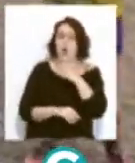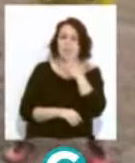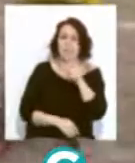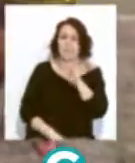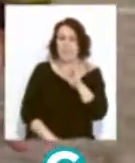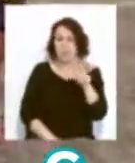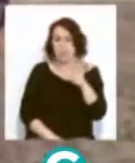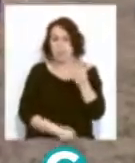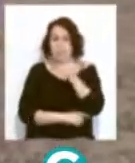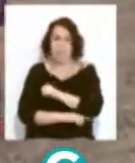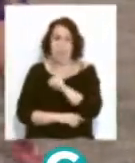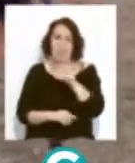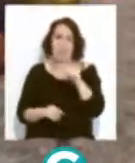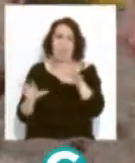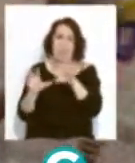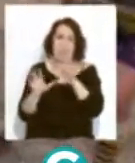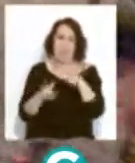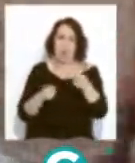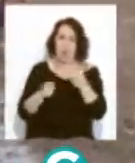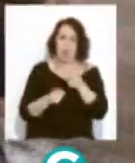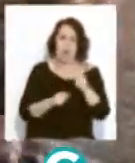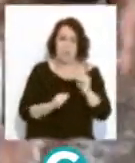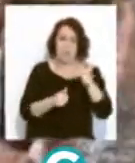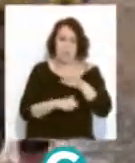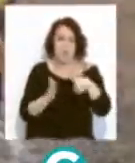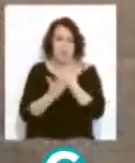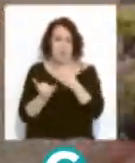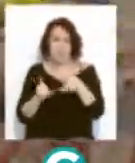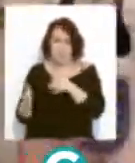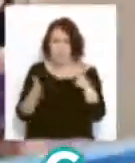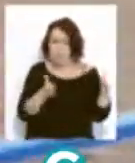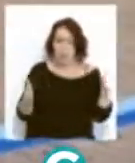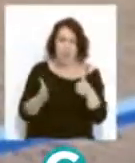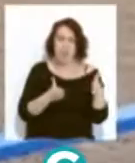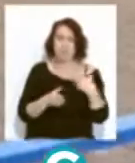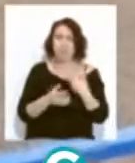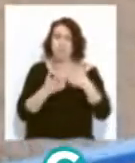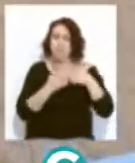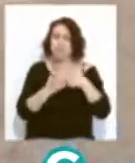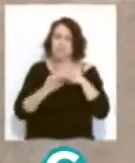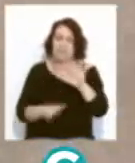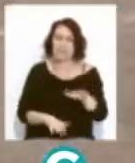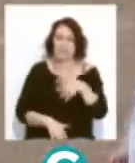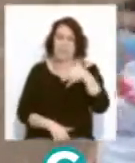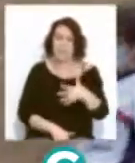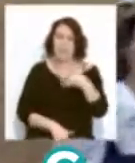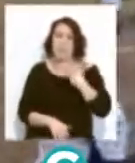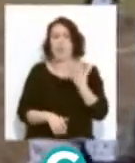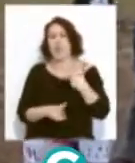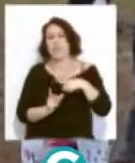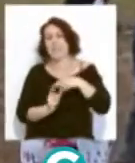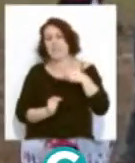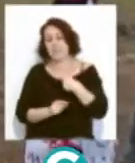10, dominando de principio a fin. Por primera vez esta temporada luchaban por el quinto puesto, pero caían ante estrecho en la